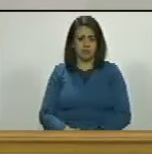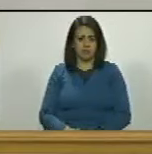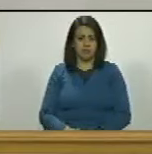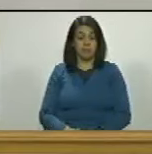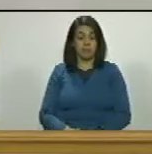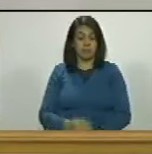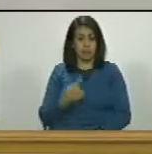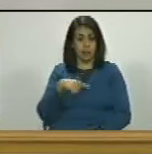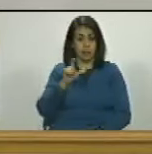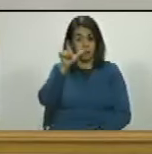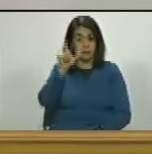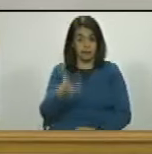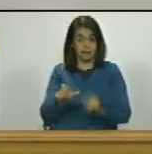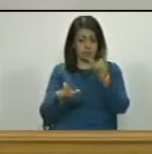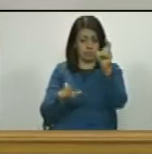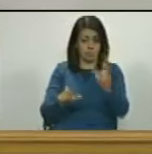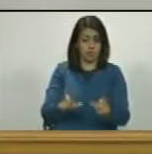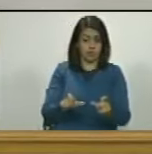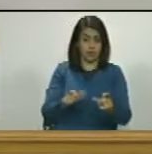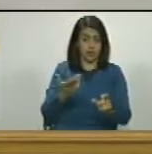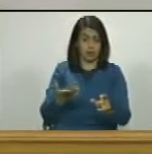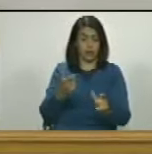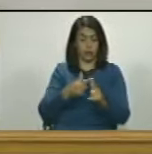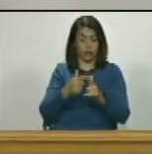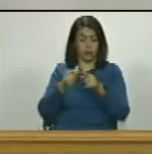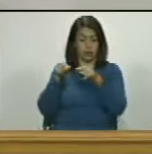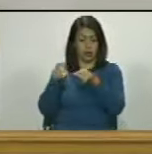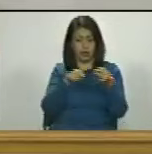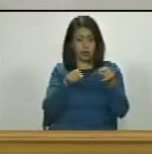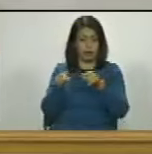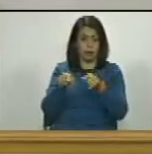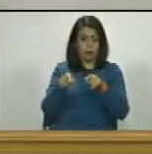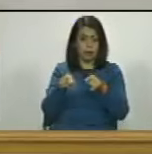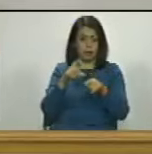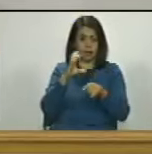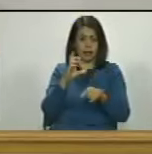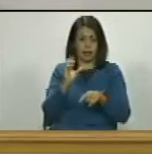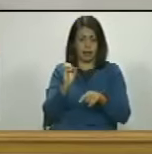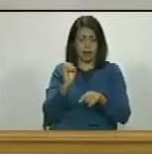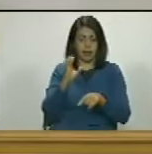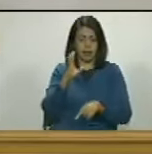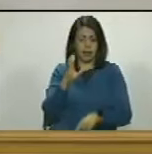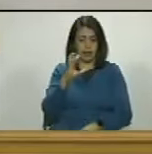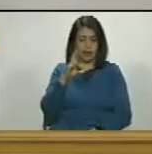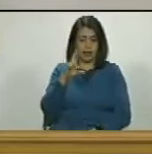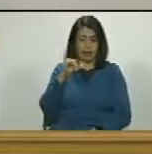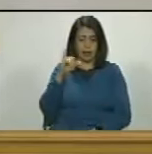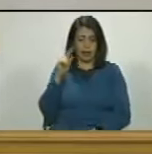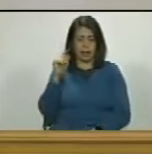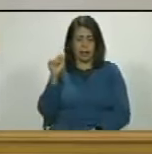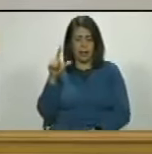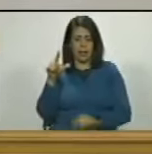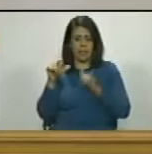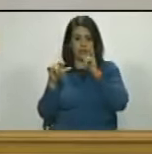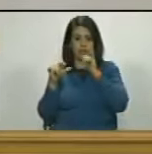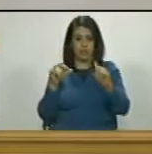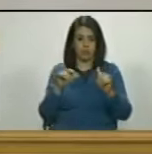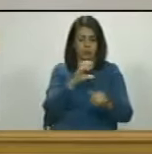existe la figura del alter ego y por tanto como Cristalex está demandando a Cidgo